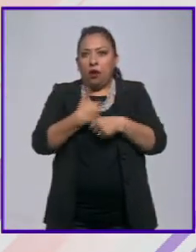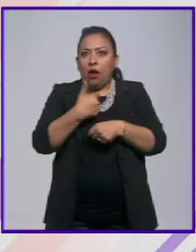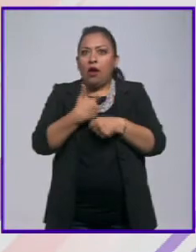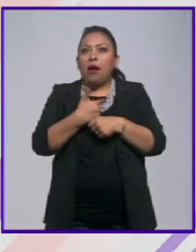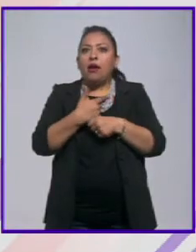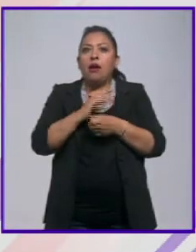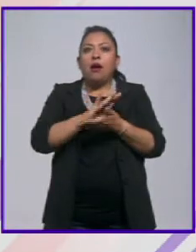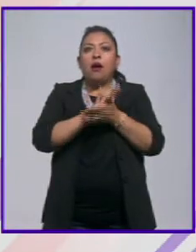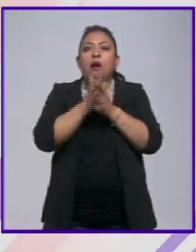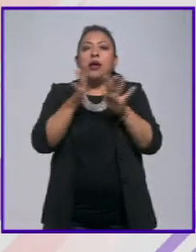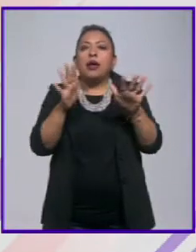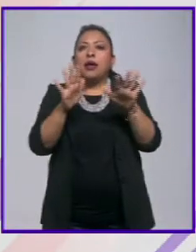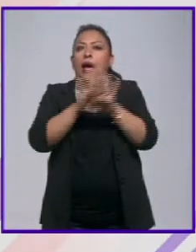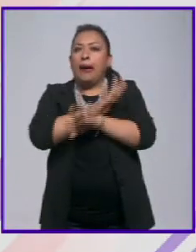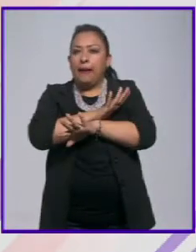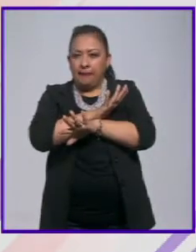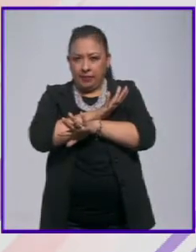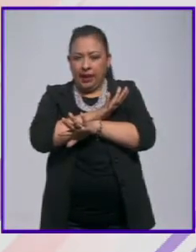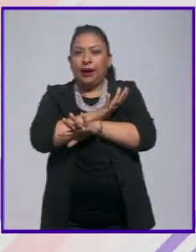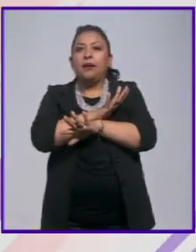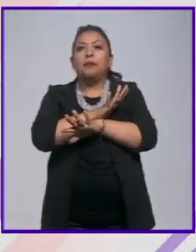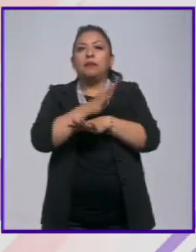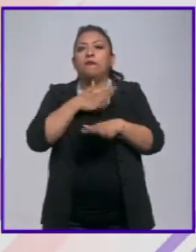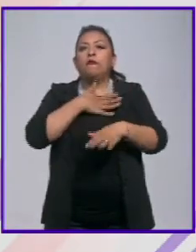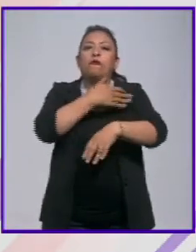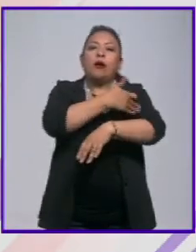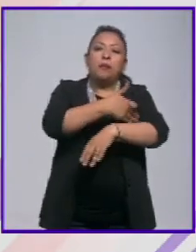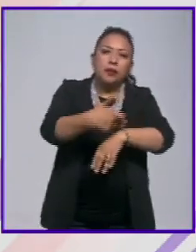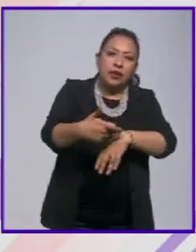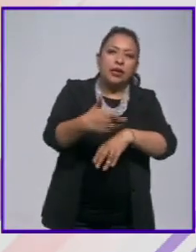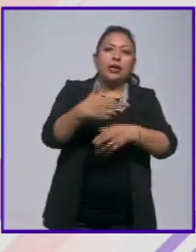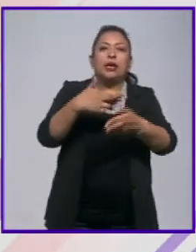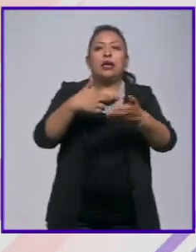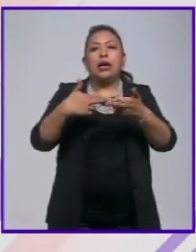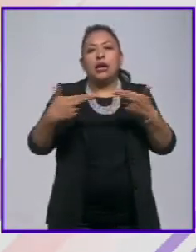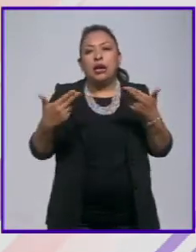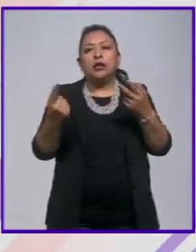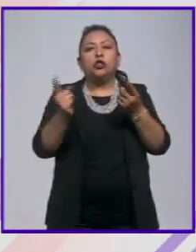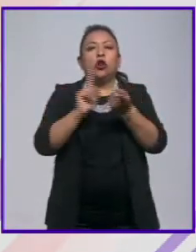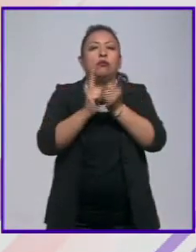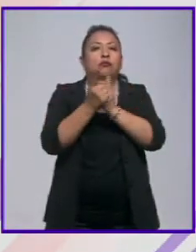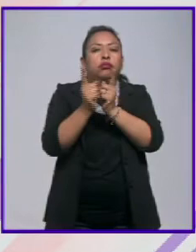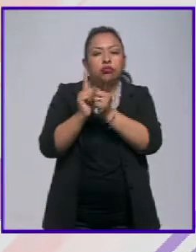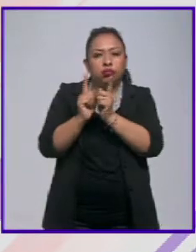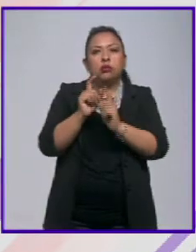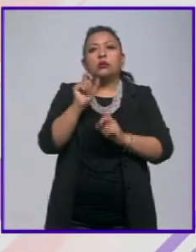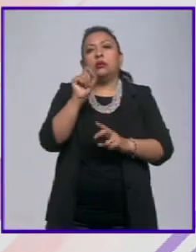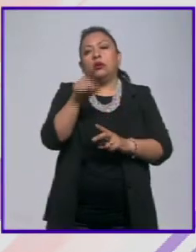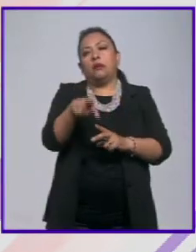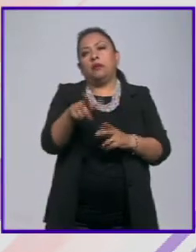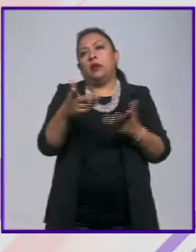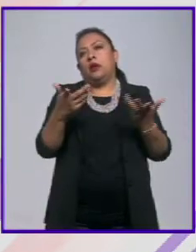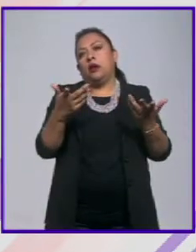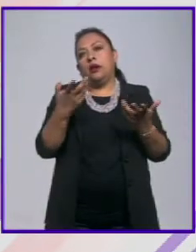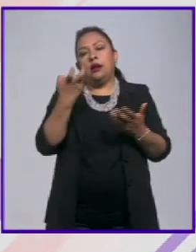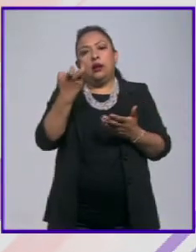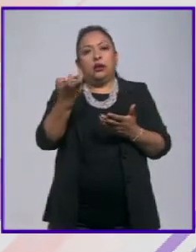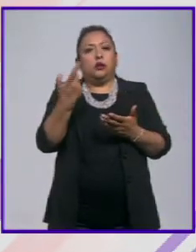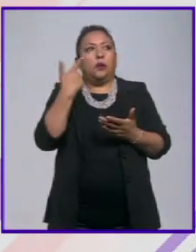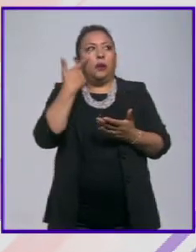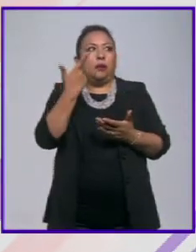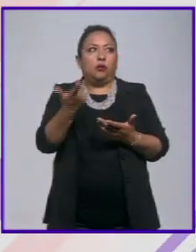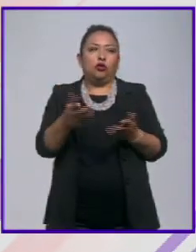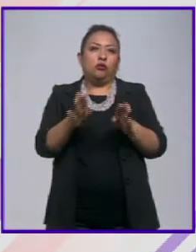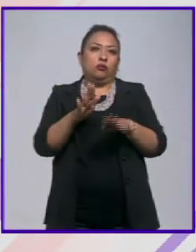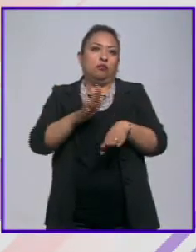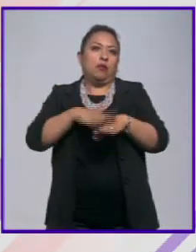se va a mover de una forma distinta en su familia en sus relaciones interpersonales y por supuesto eso va a repercutir en una